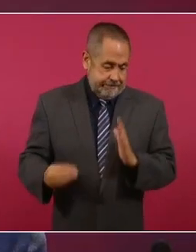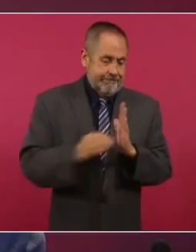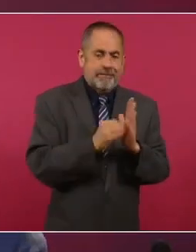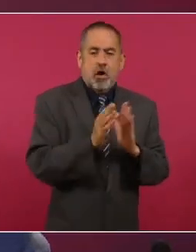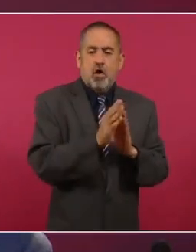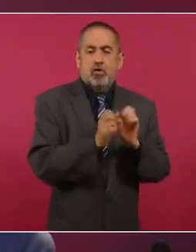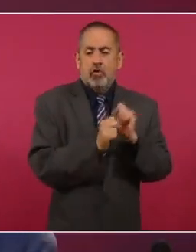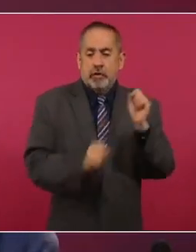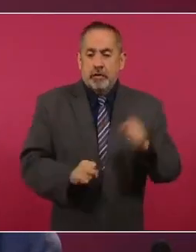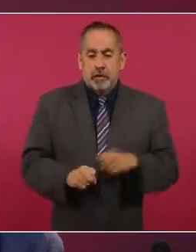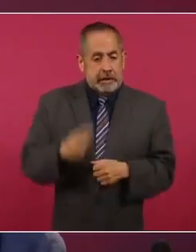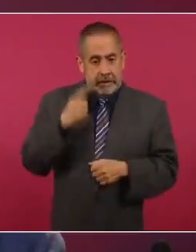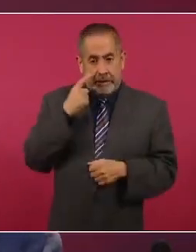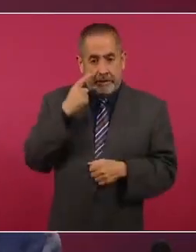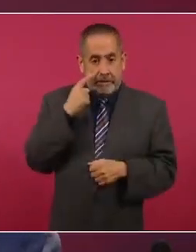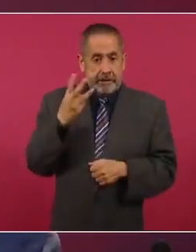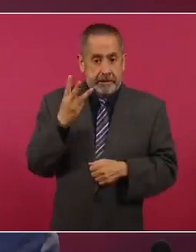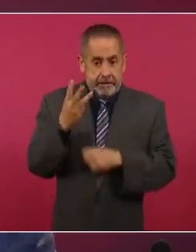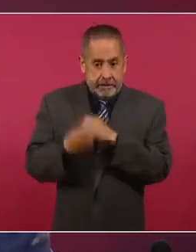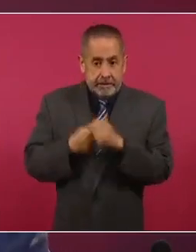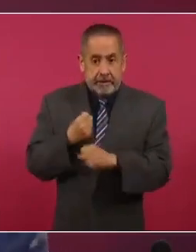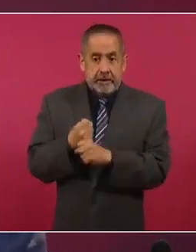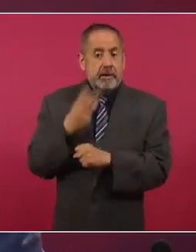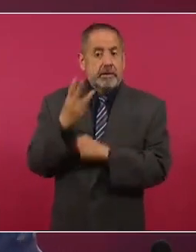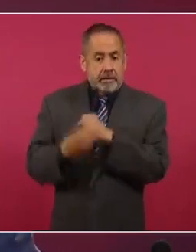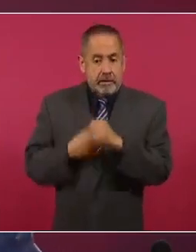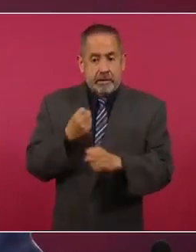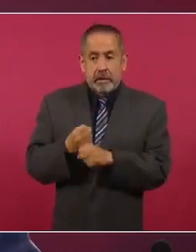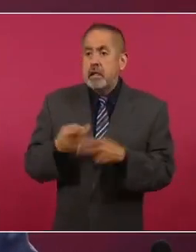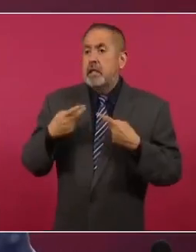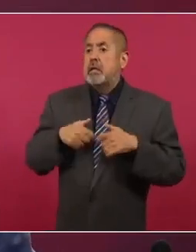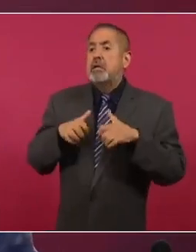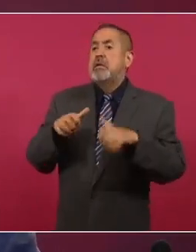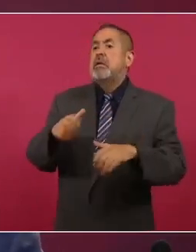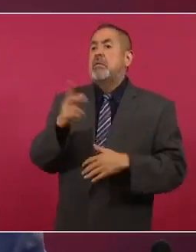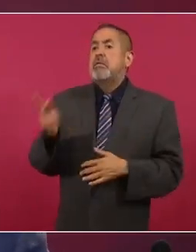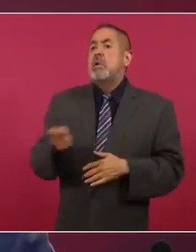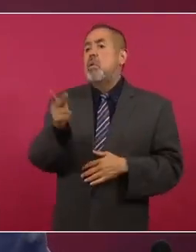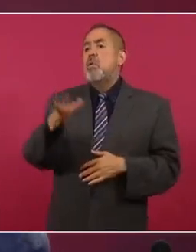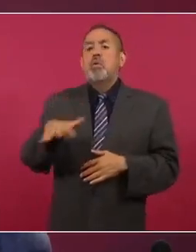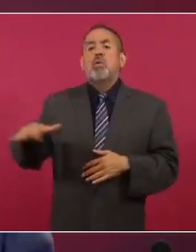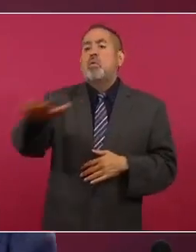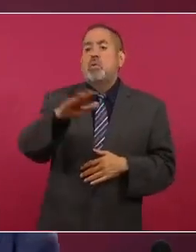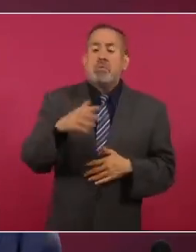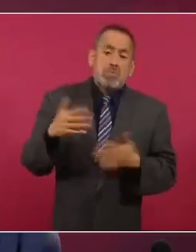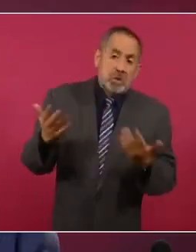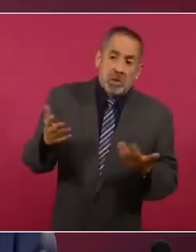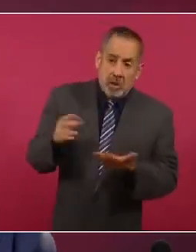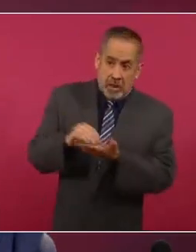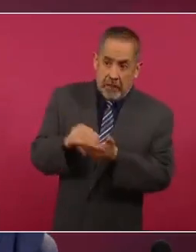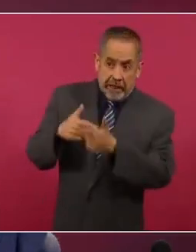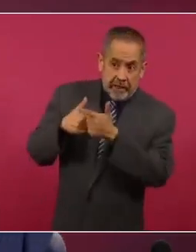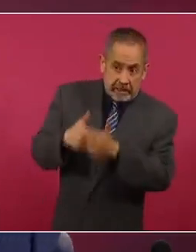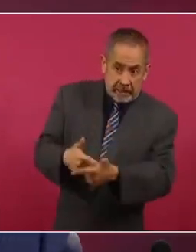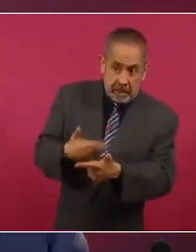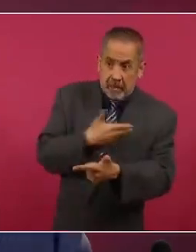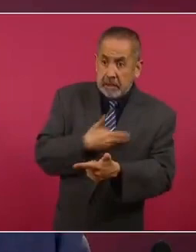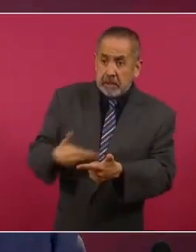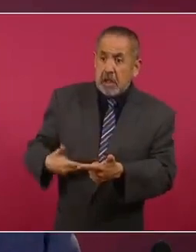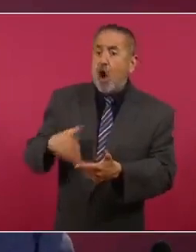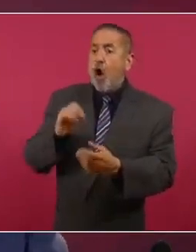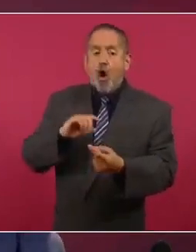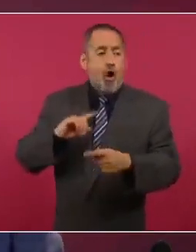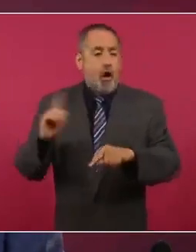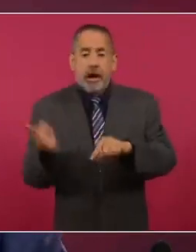Cada tres años se le va a preguntar al pueblo ¿Quieres que continúe el presidente o